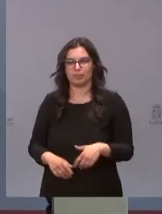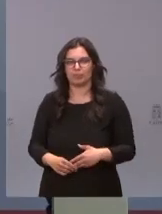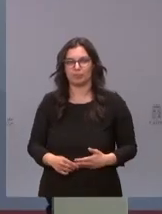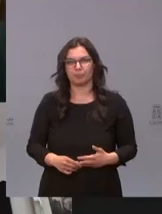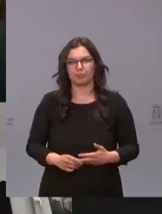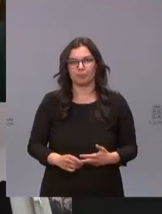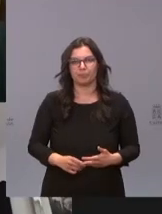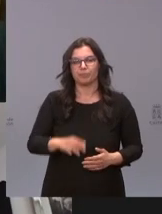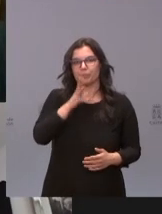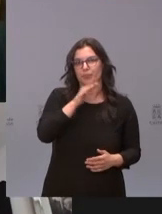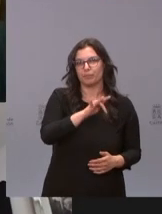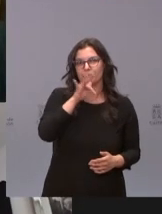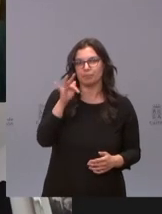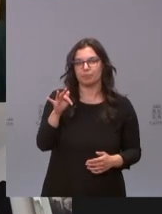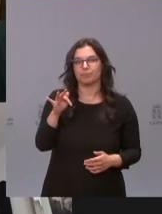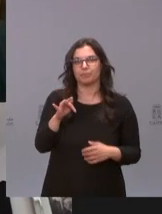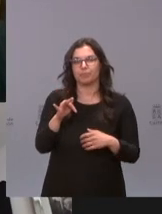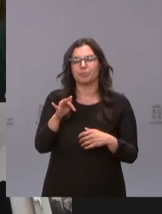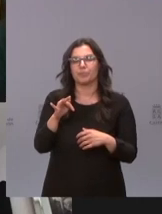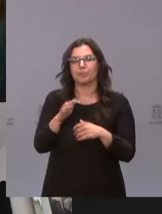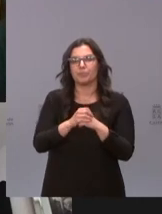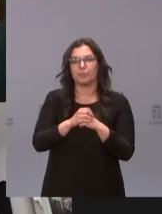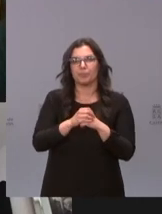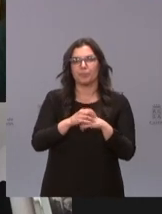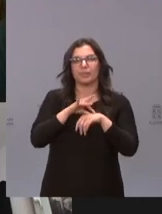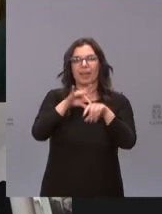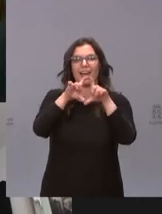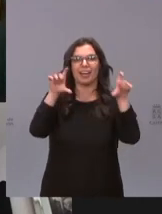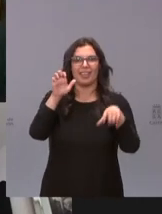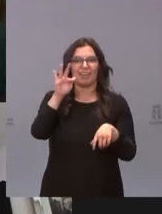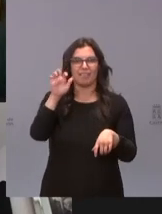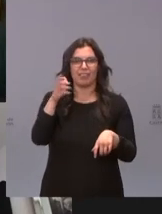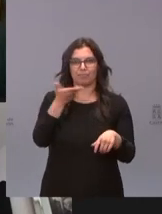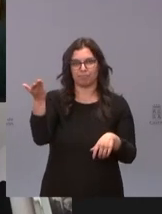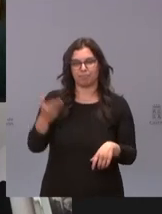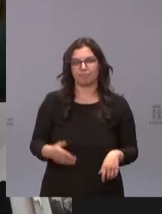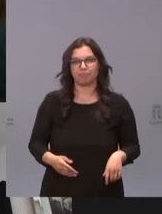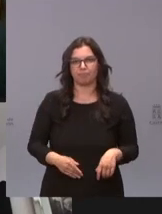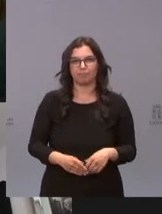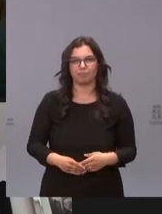Es el turno ahora de Justino Sanchón de la Agencia EFE cuando quieras Justino